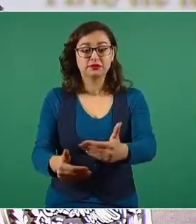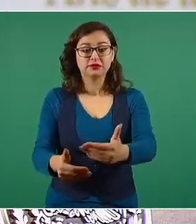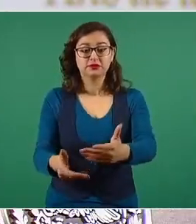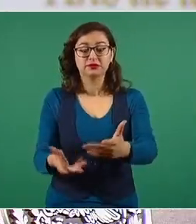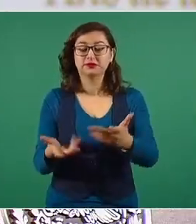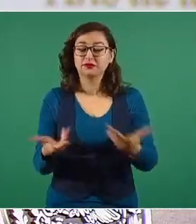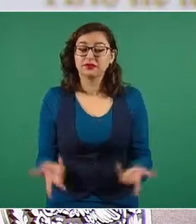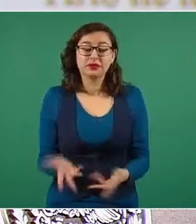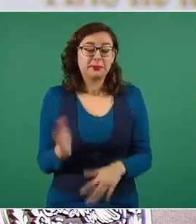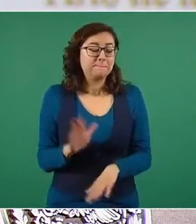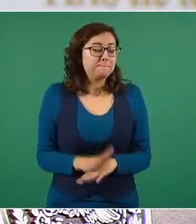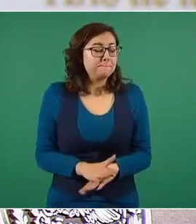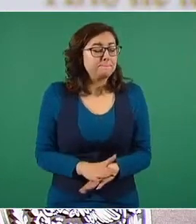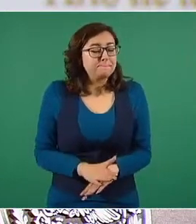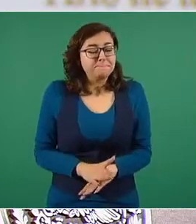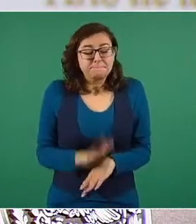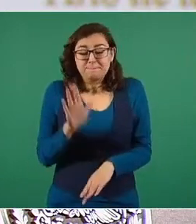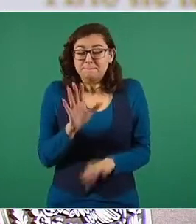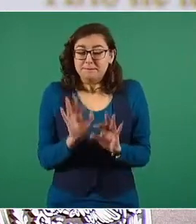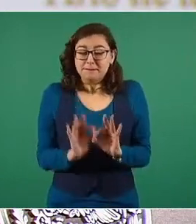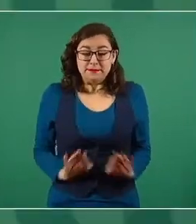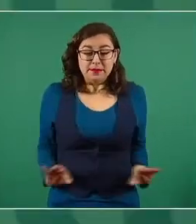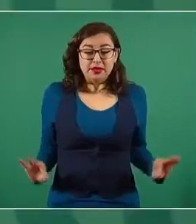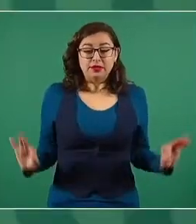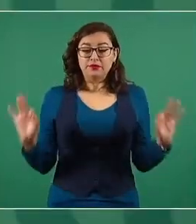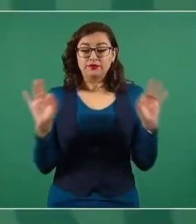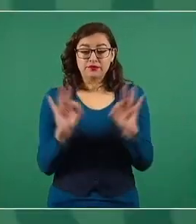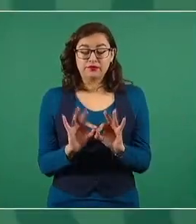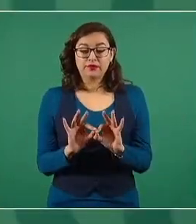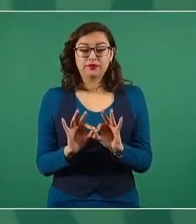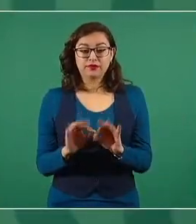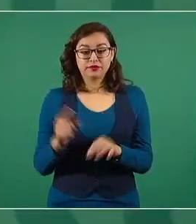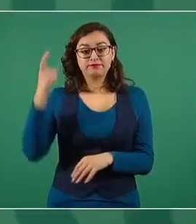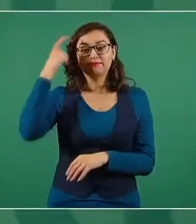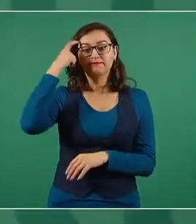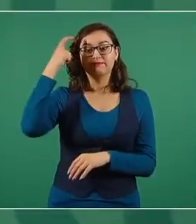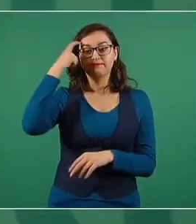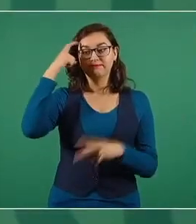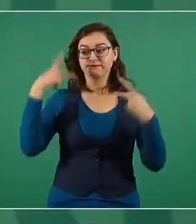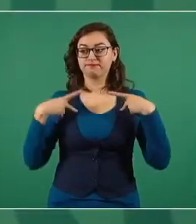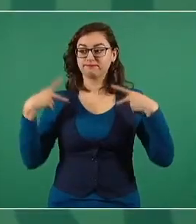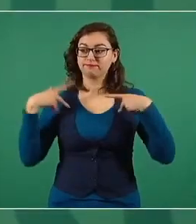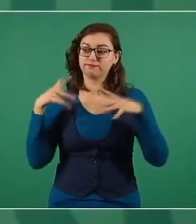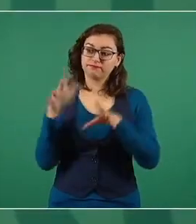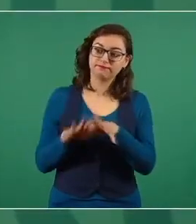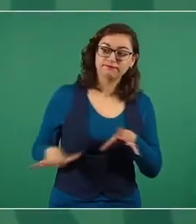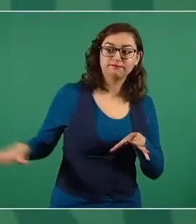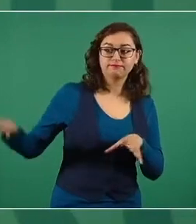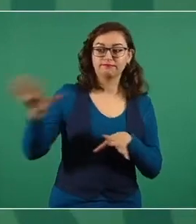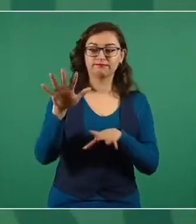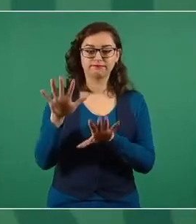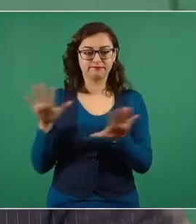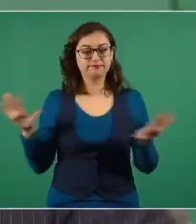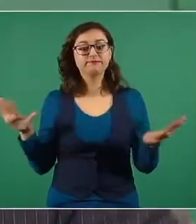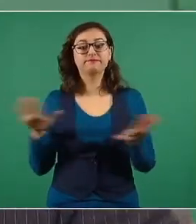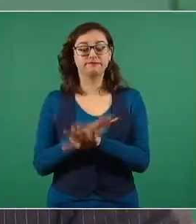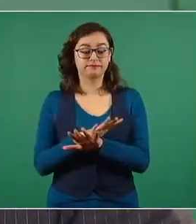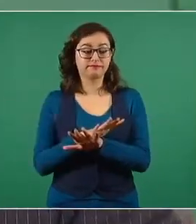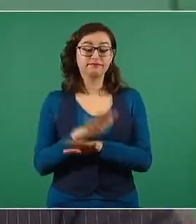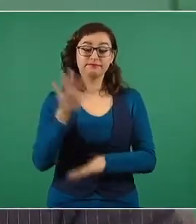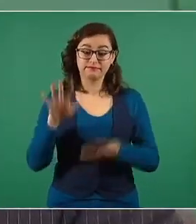Lo más importante es cambiar la mentalidad del pueblo y es también difícil,